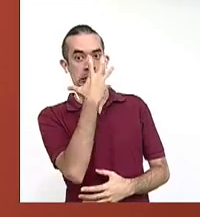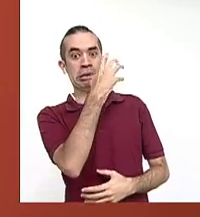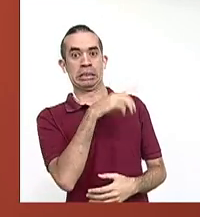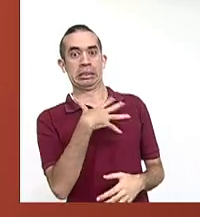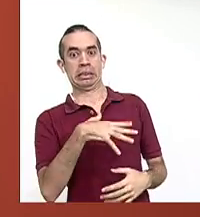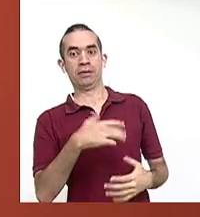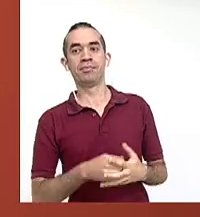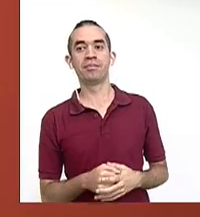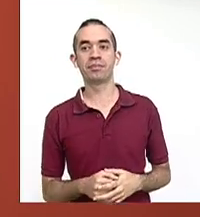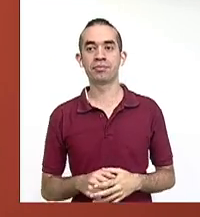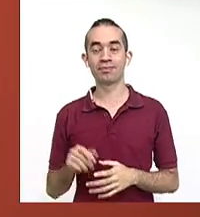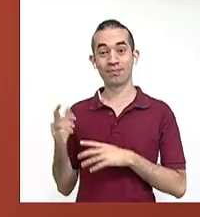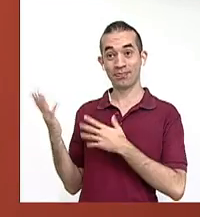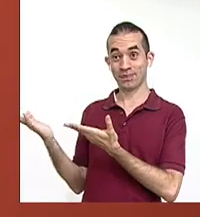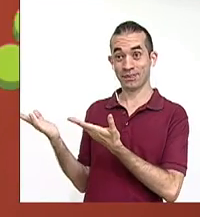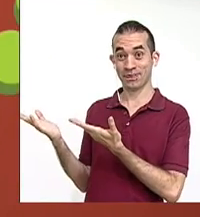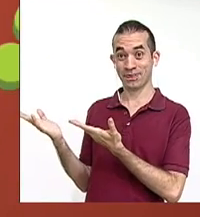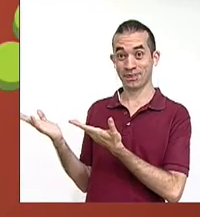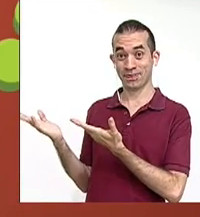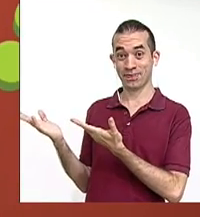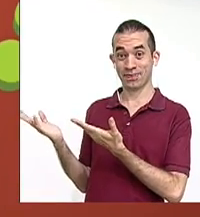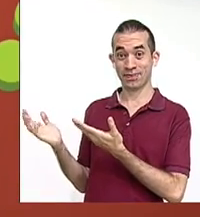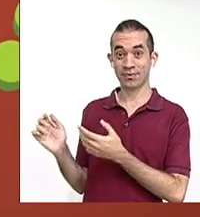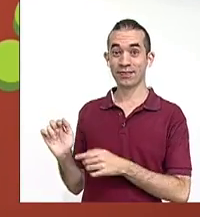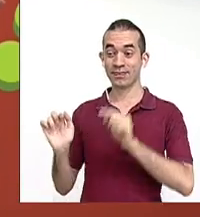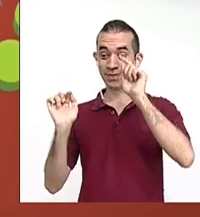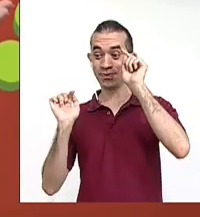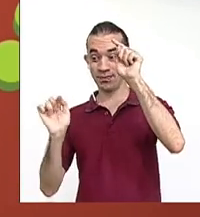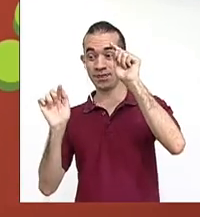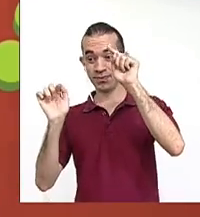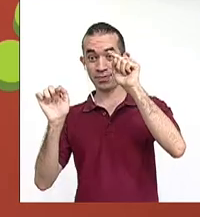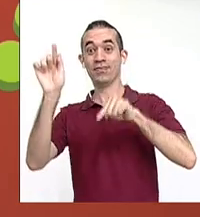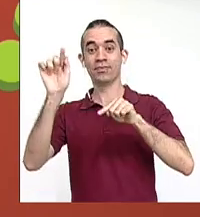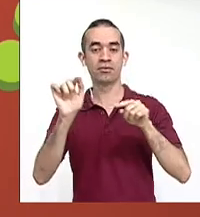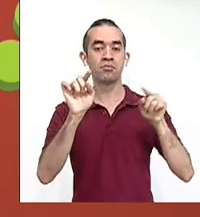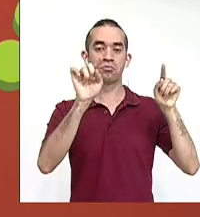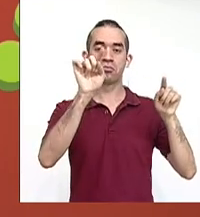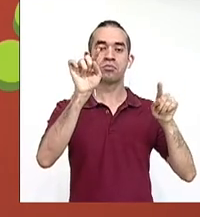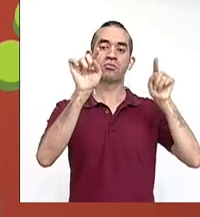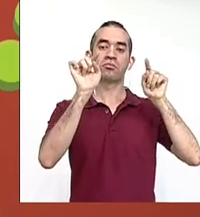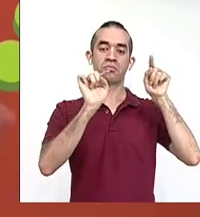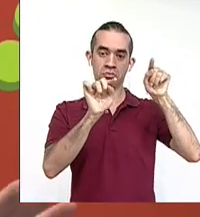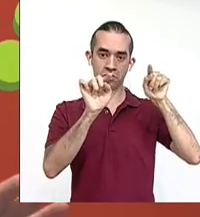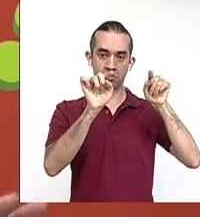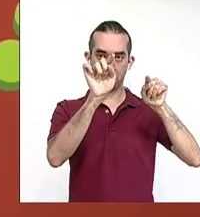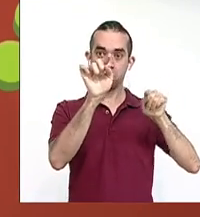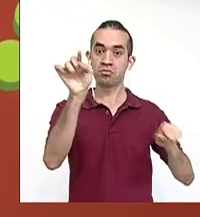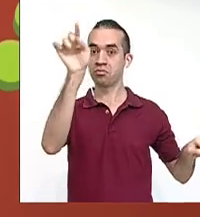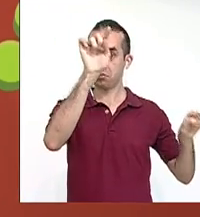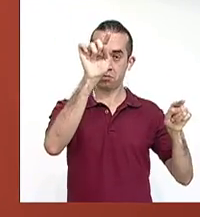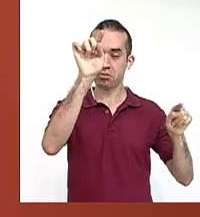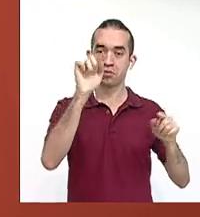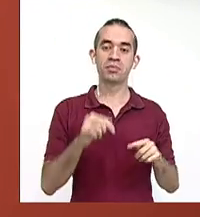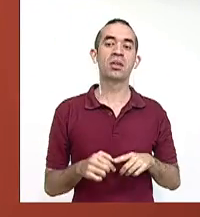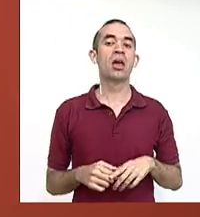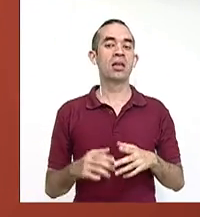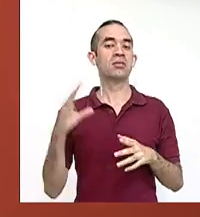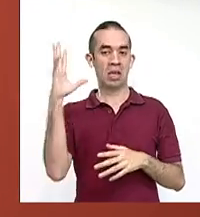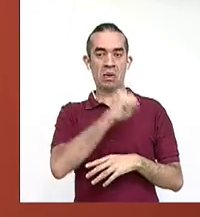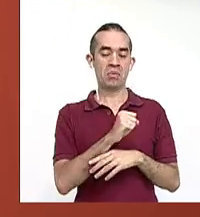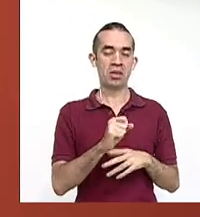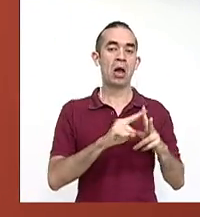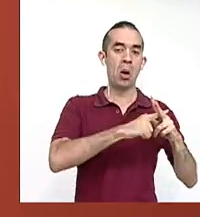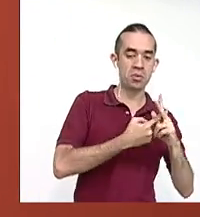Los signos de exclamación y de interrogación marcan gráficamente el comienzo y el final de la entonación